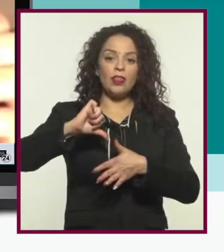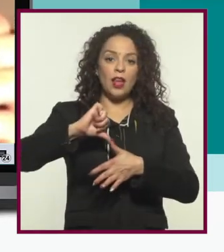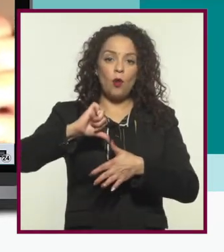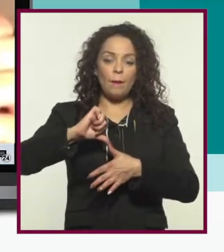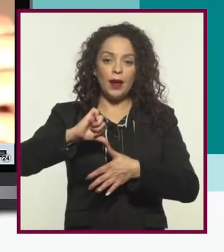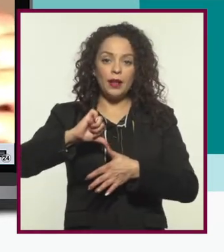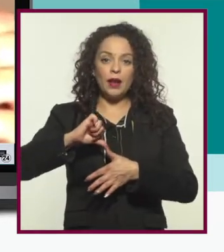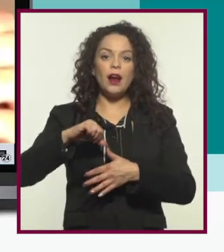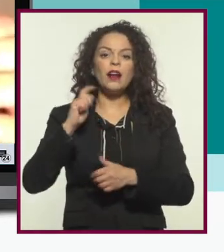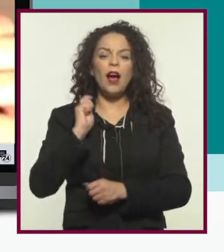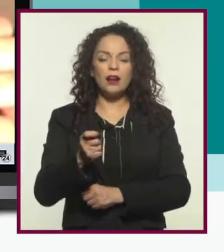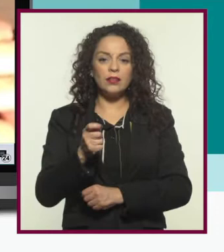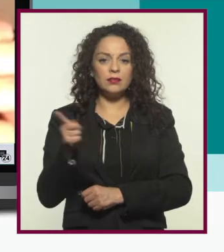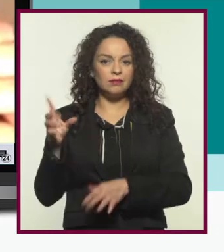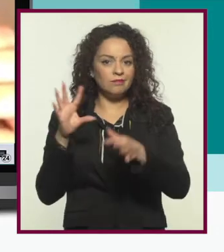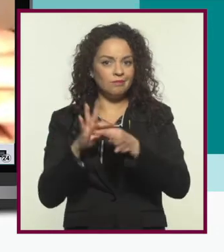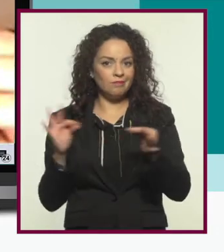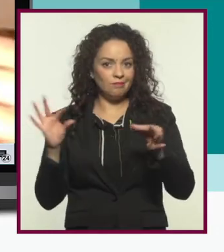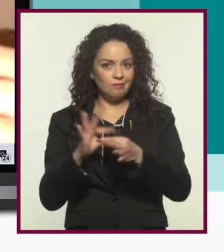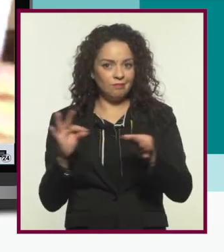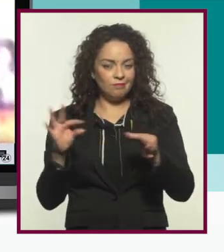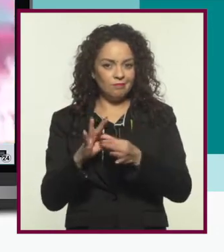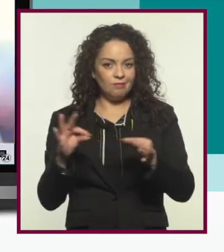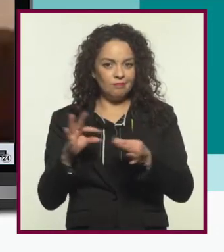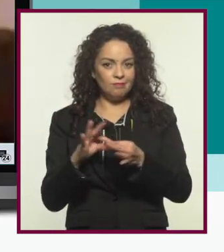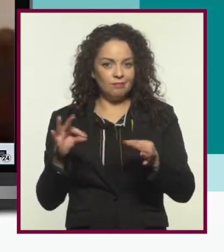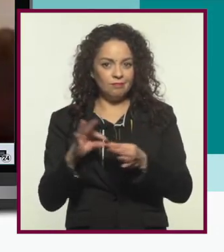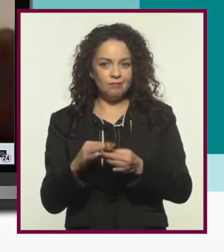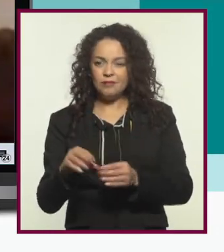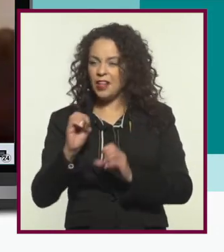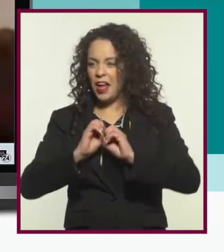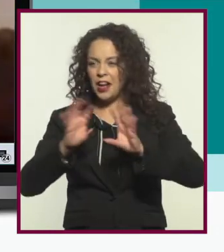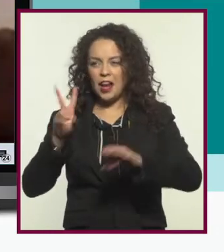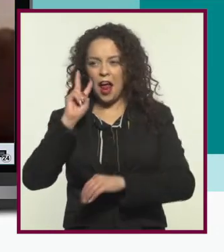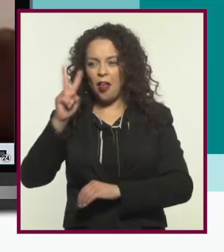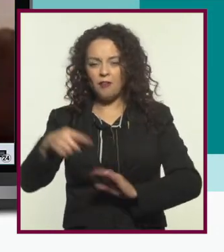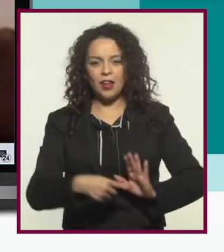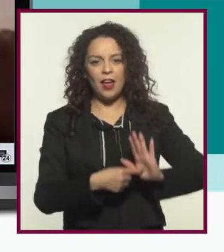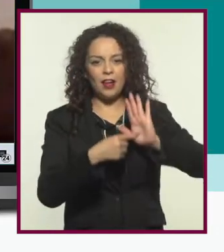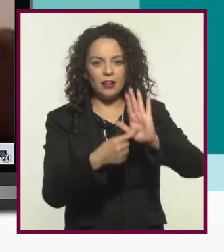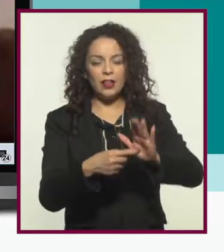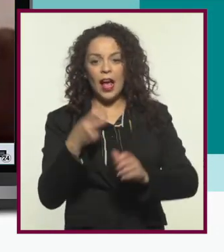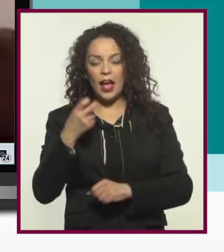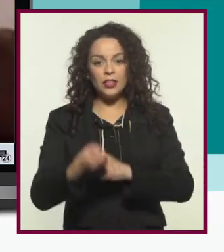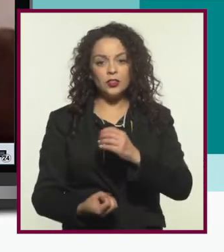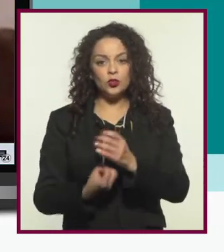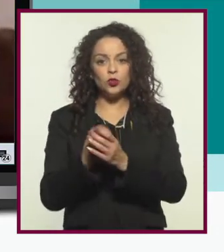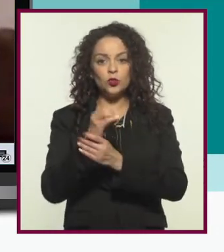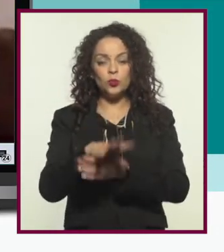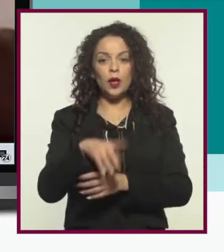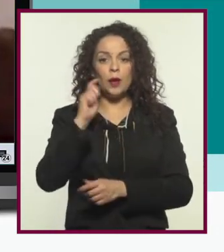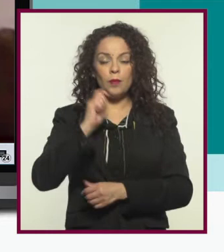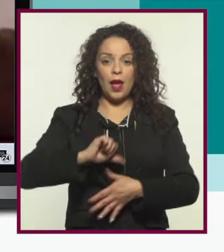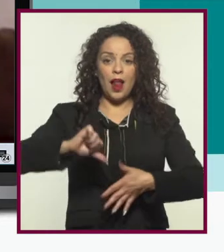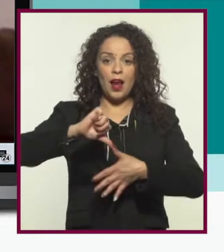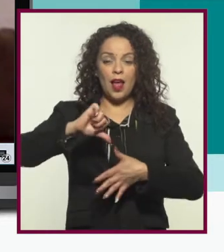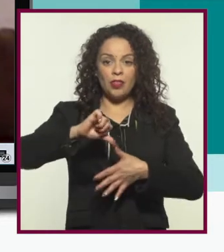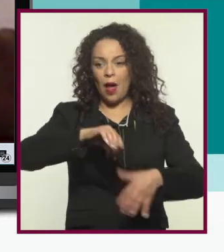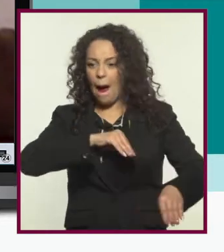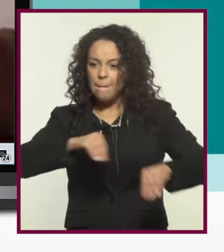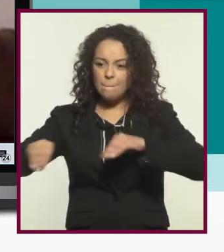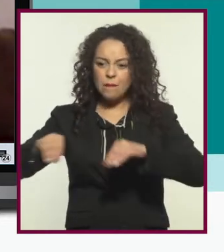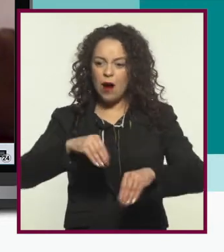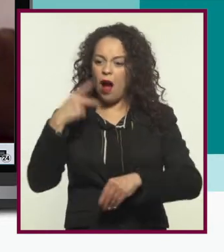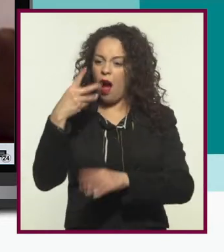latinoamericana, da cuenta de ello. Es como que hay un movimiento de ciencia ficción